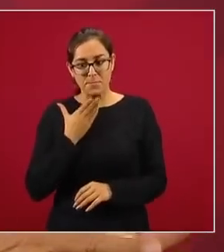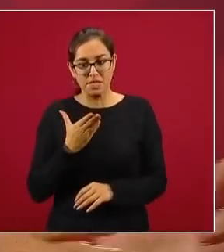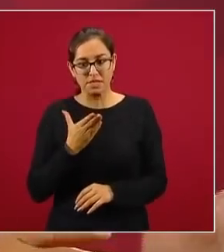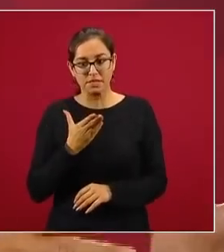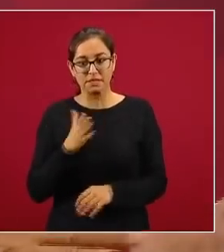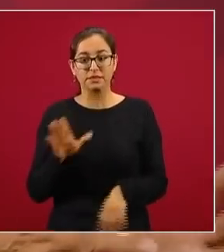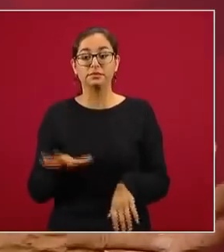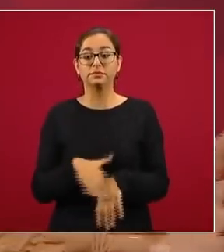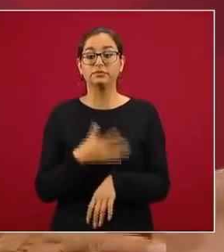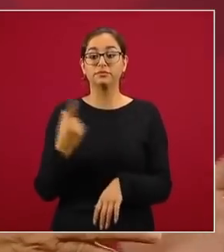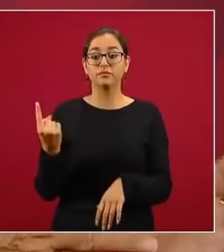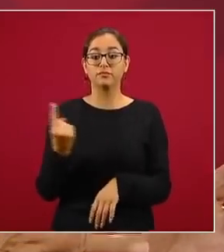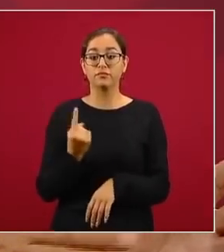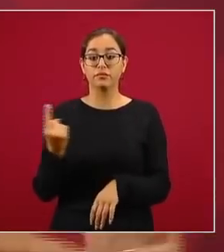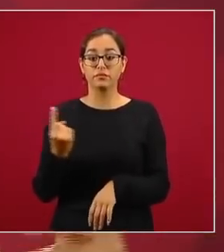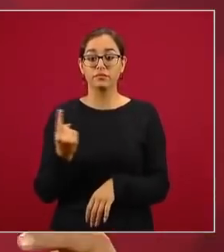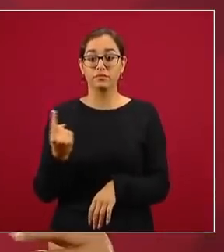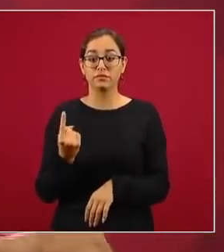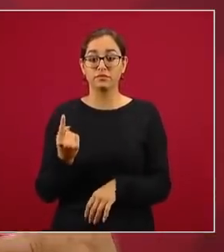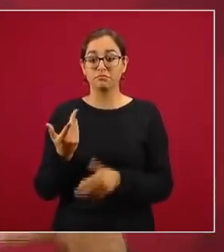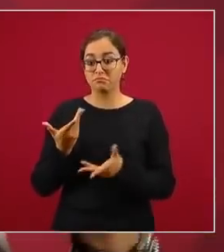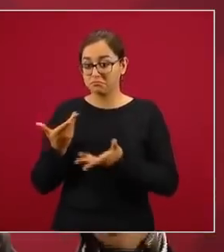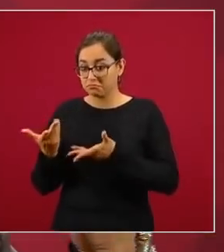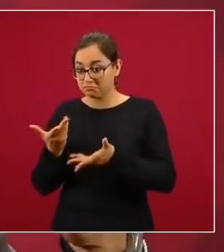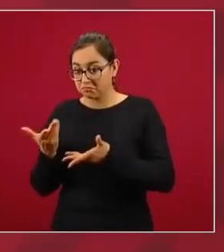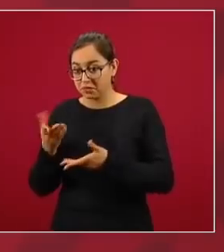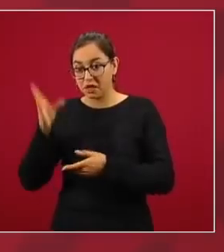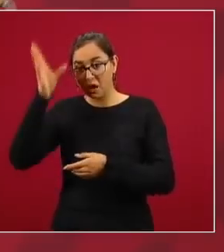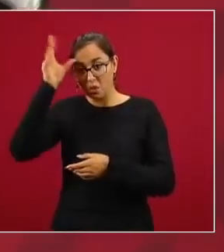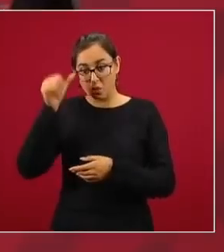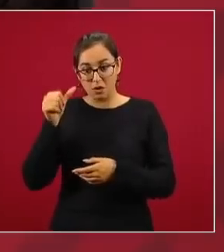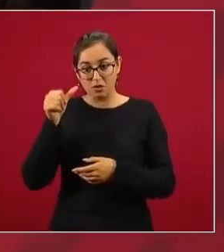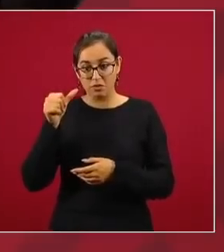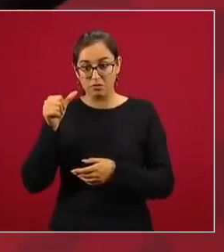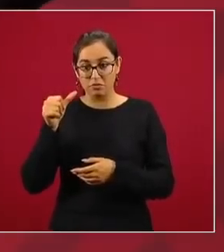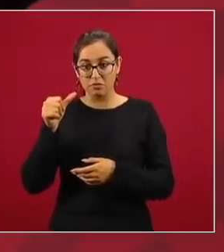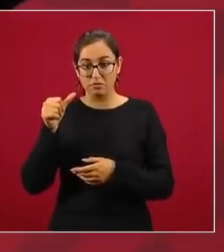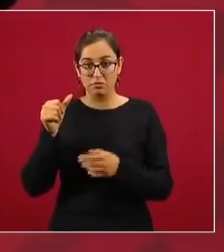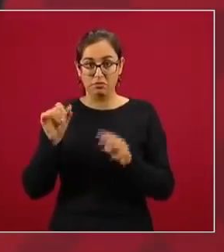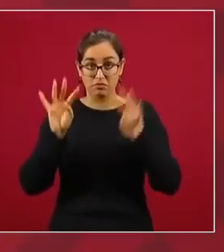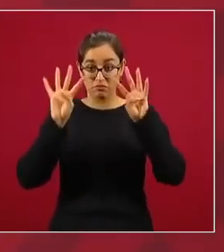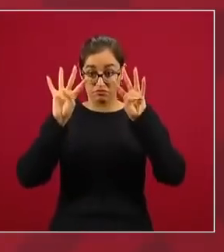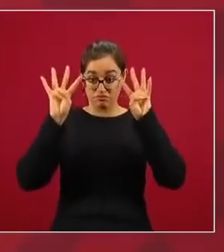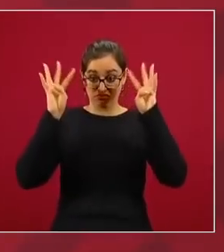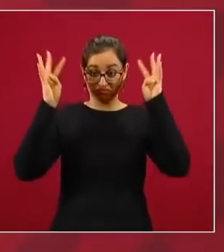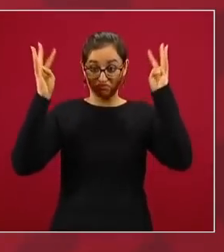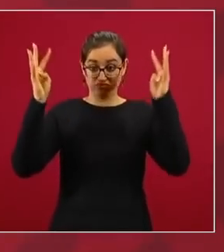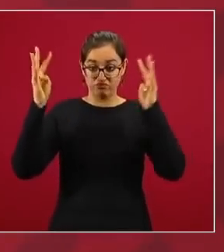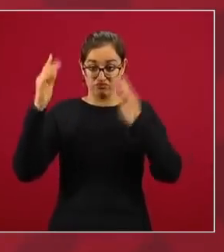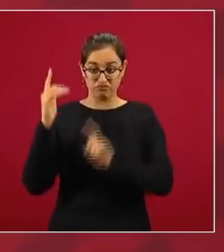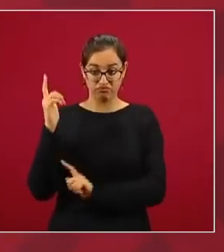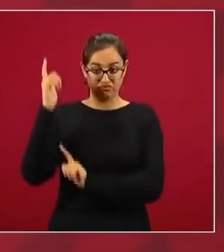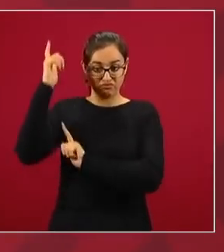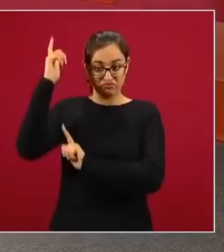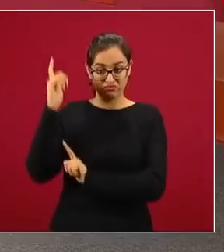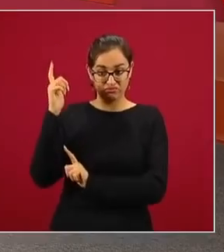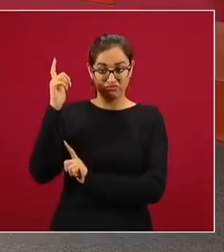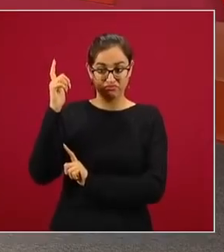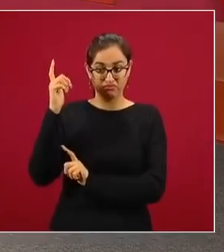llega a un acuerdo para desarmar a los que estaban.